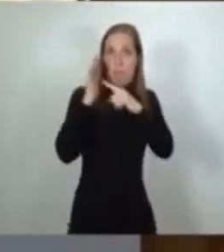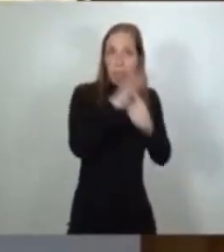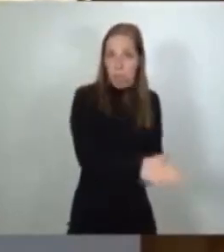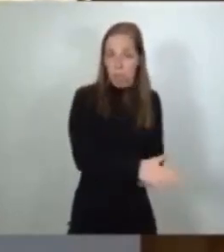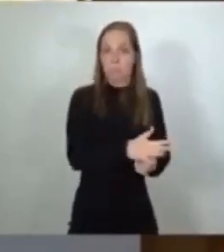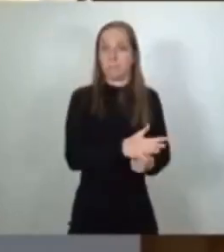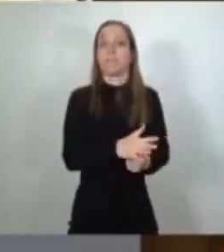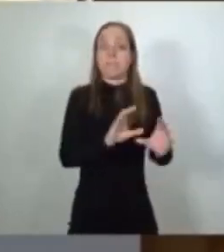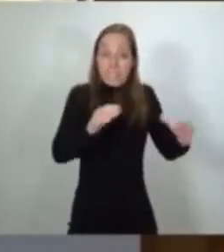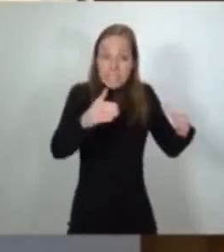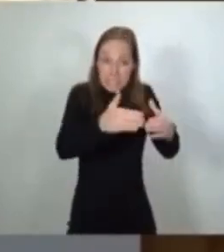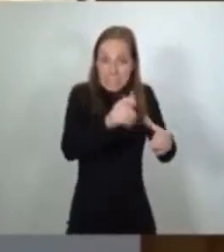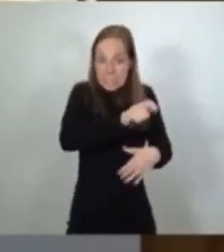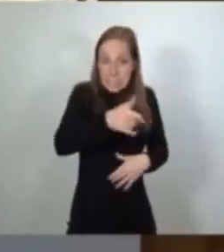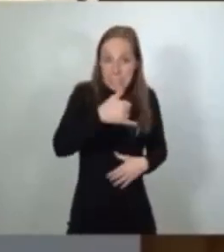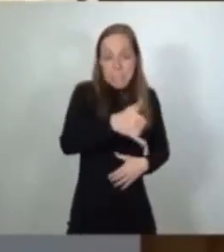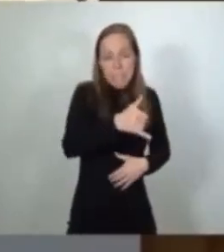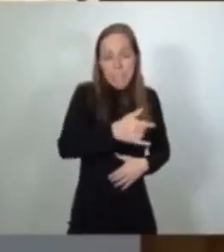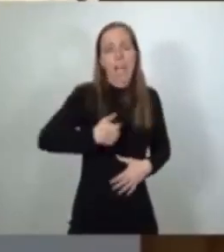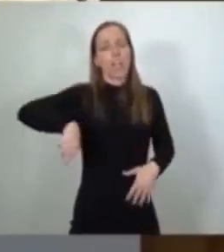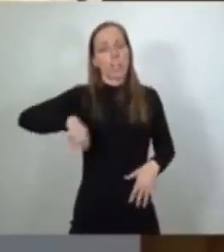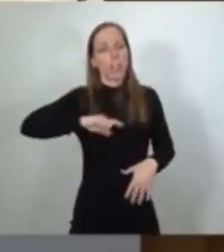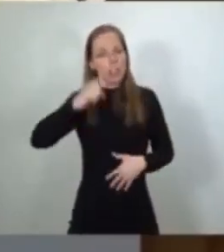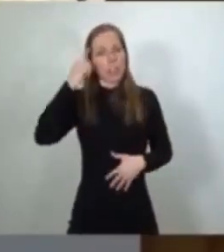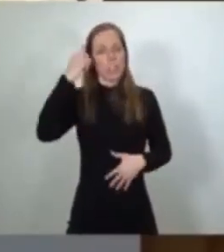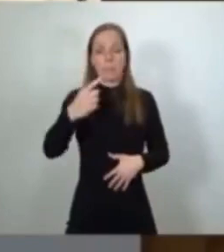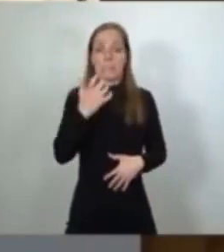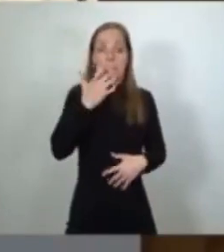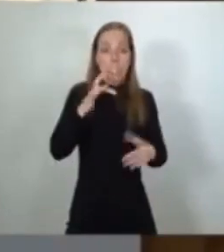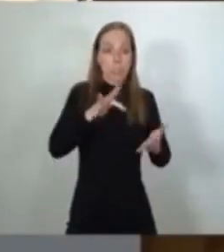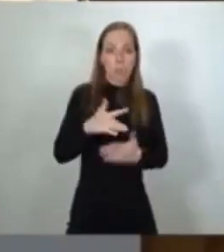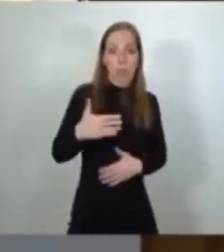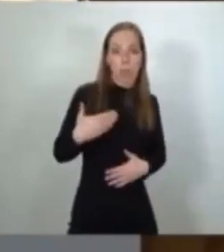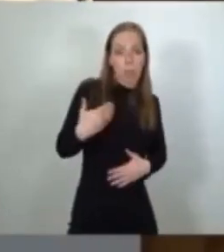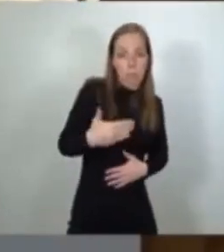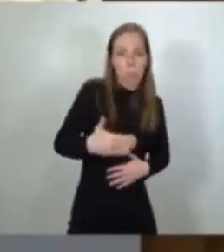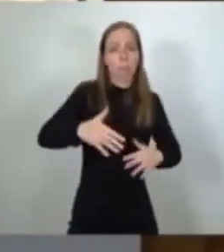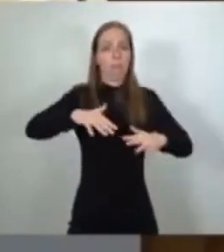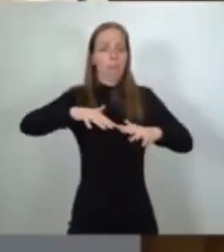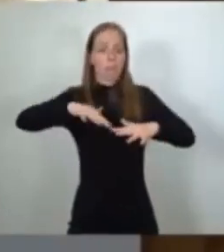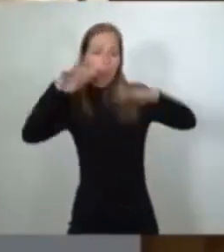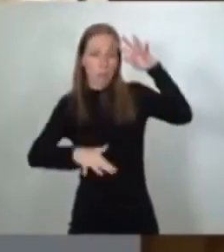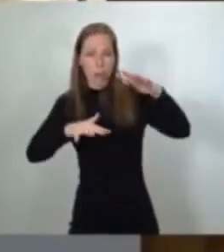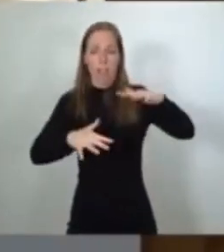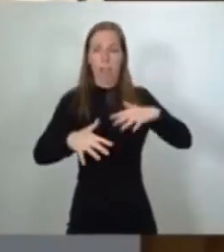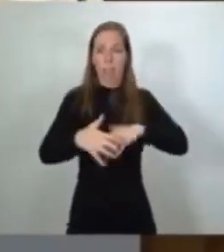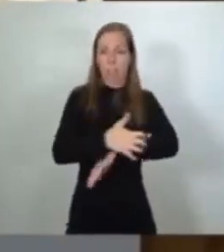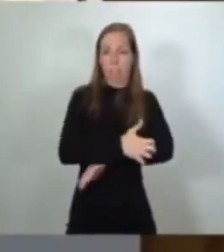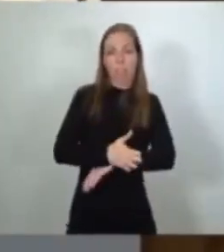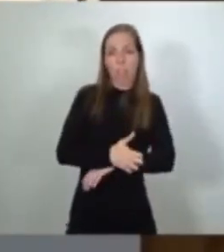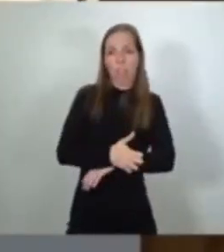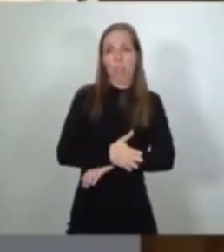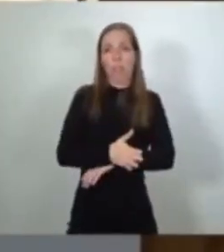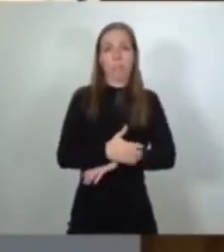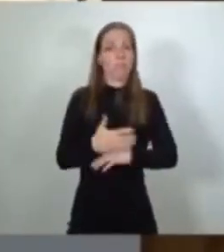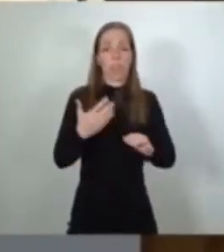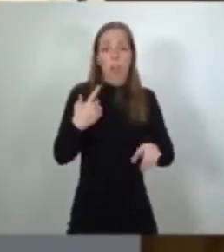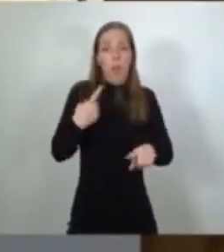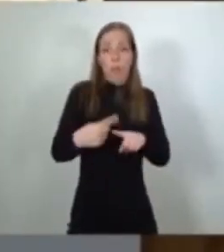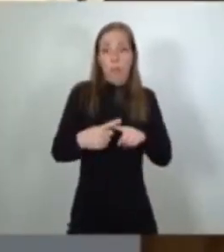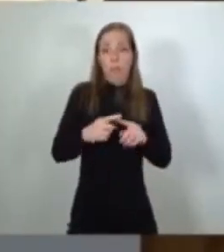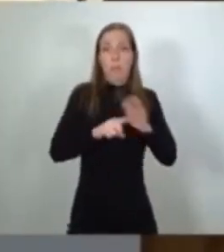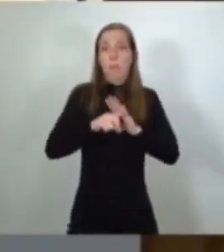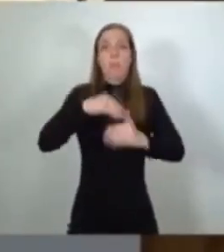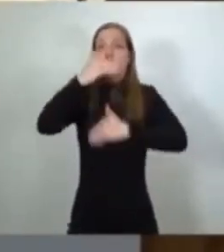Sabemos que nada se construye sobre la precariedad y la desigualdad, que nada crece sobre la tierra baldía de los